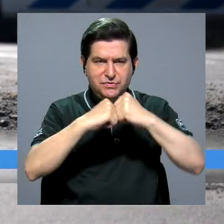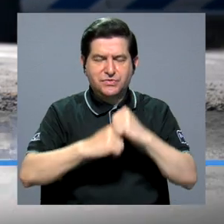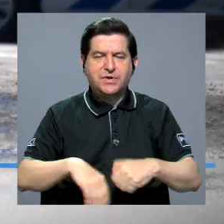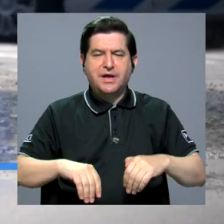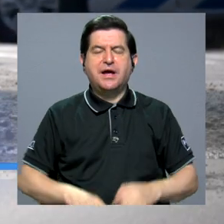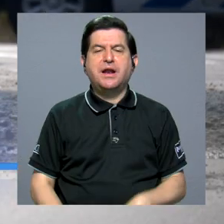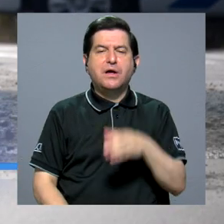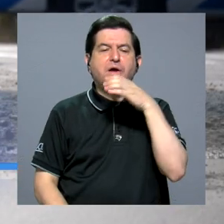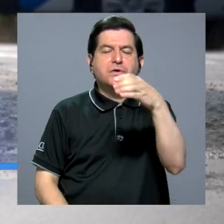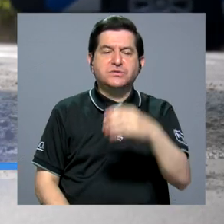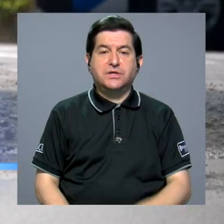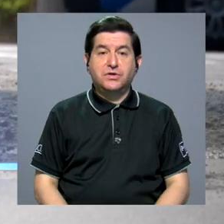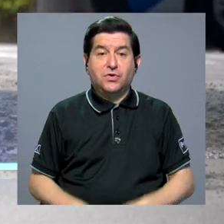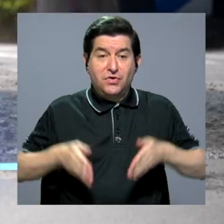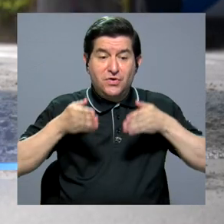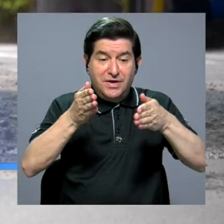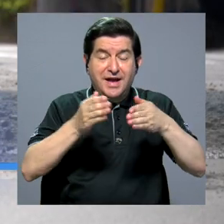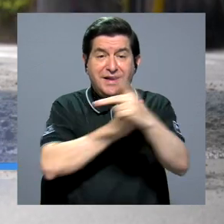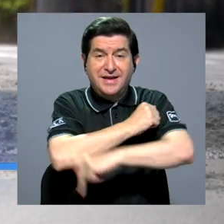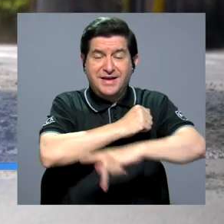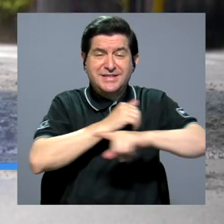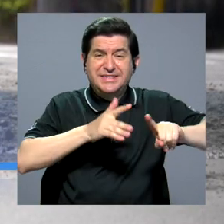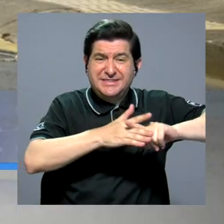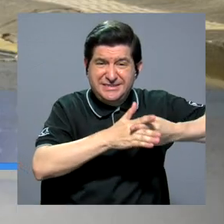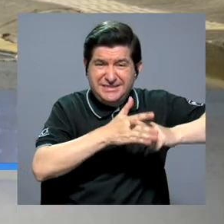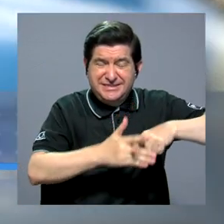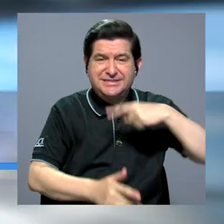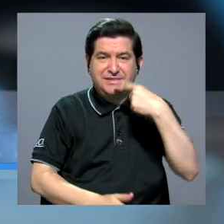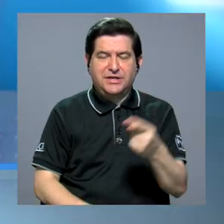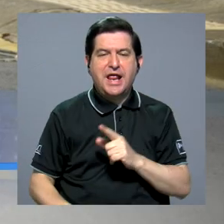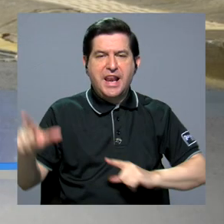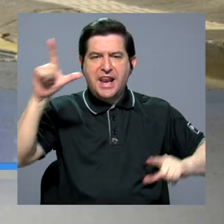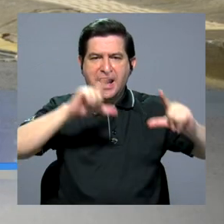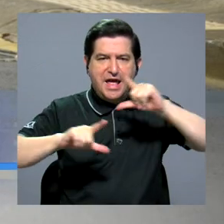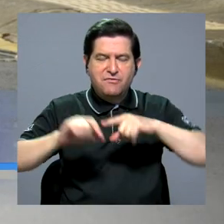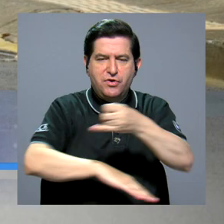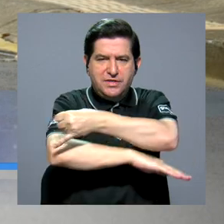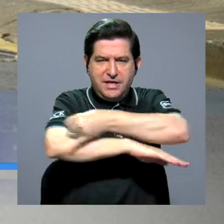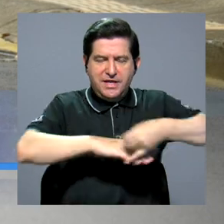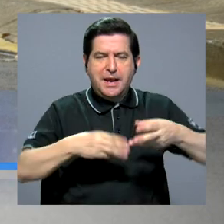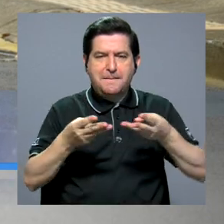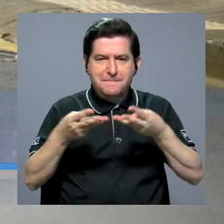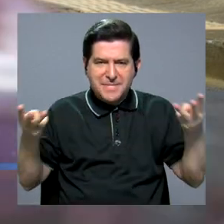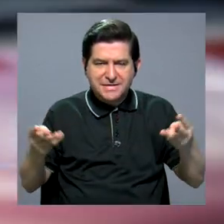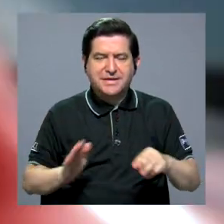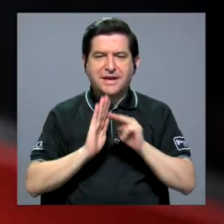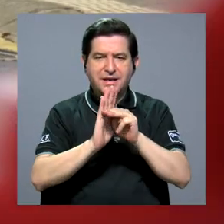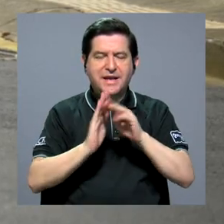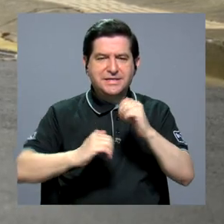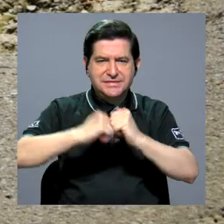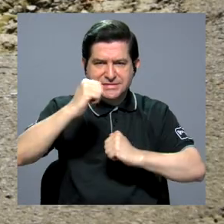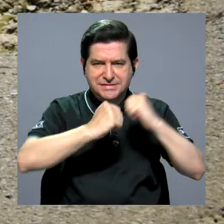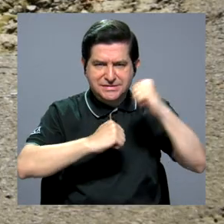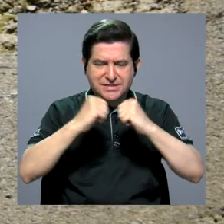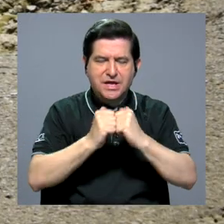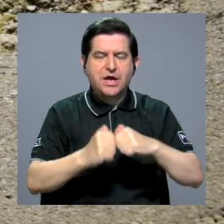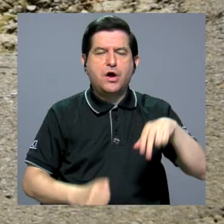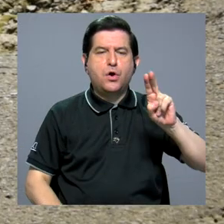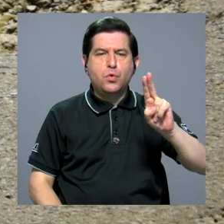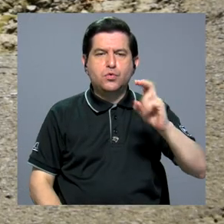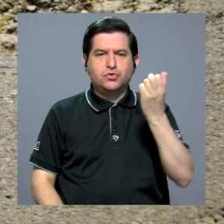Las calles de nuestro país necesitan mantenimiento, así lo asegura el Laboratorio de Ingeniería de Materiales y Modelos